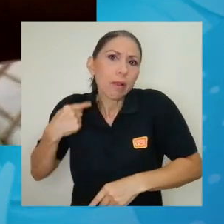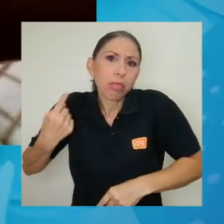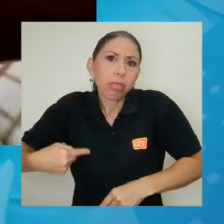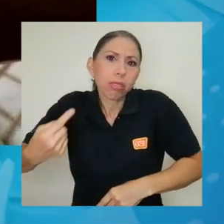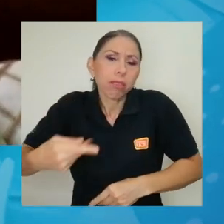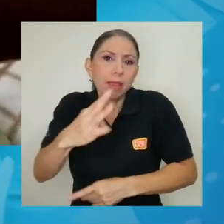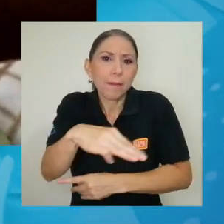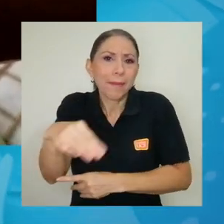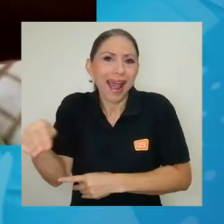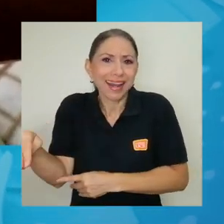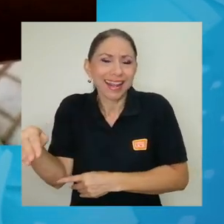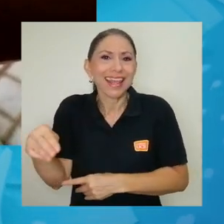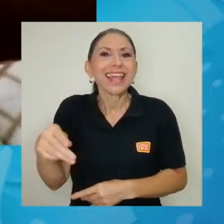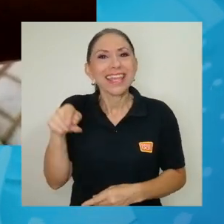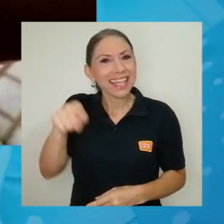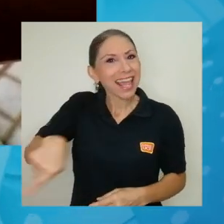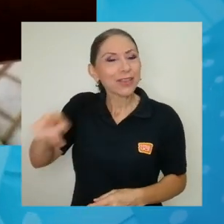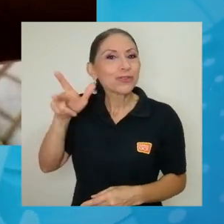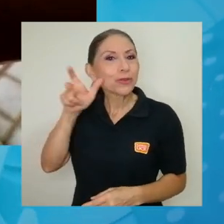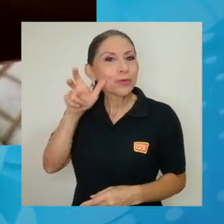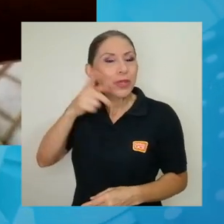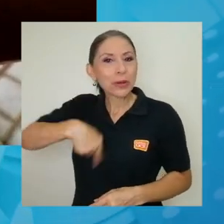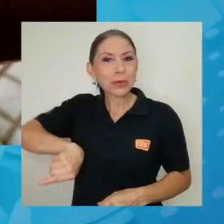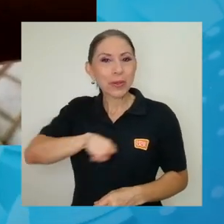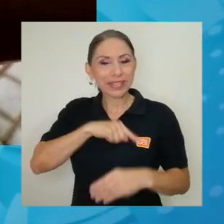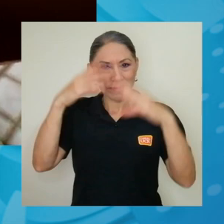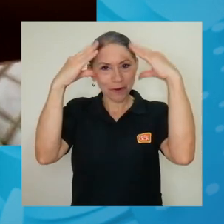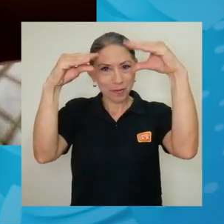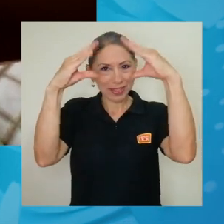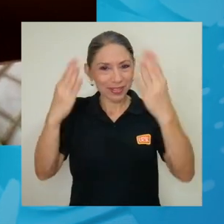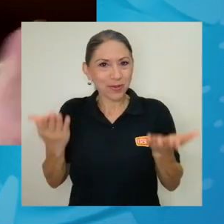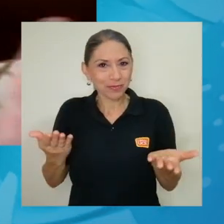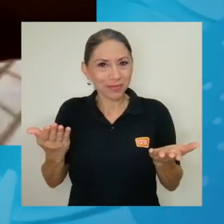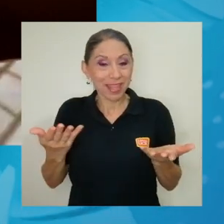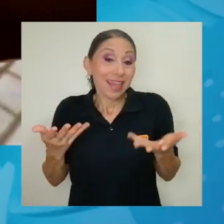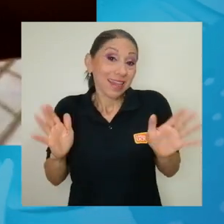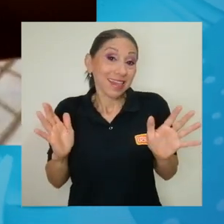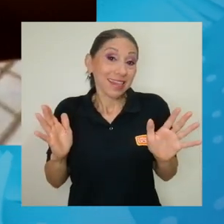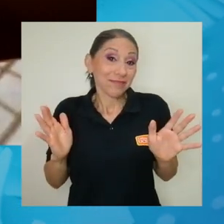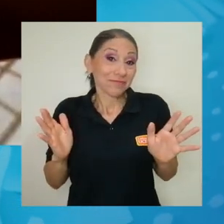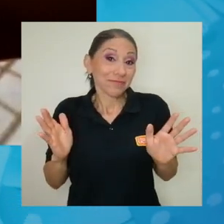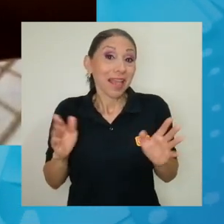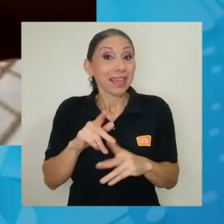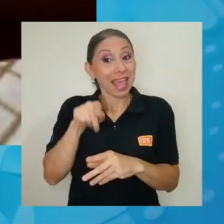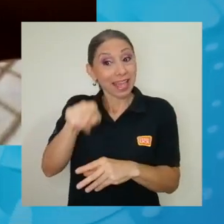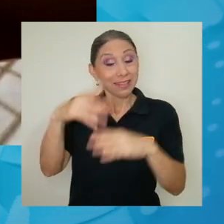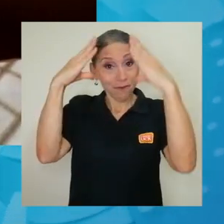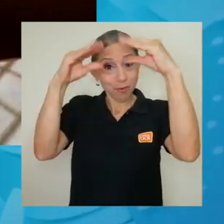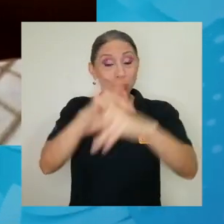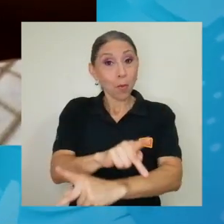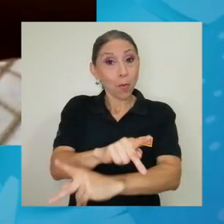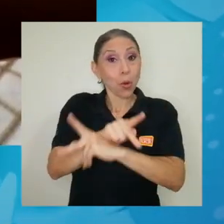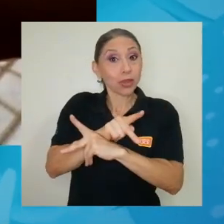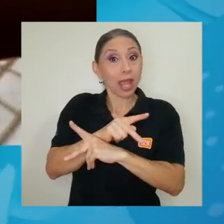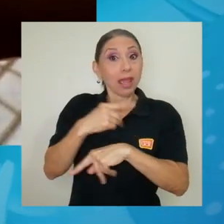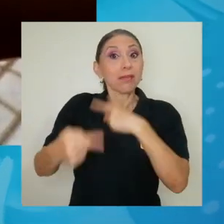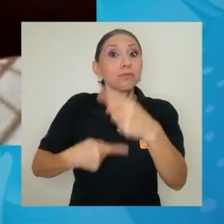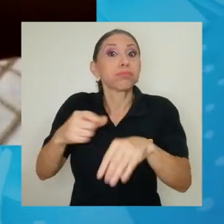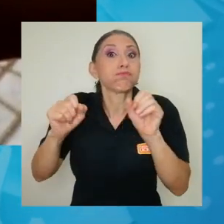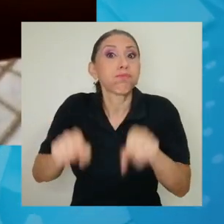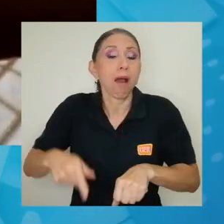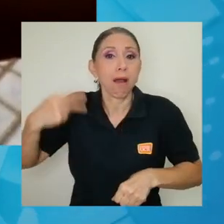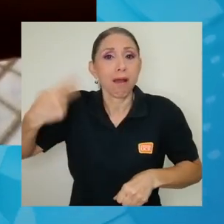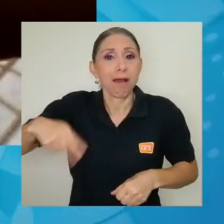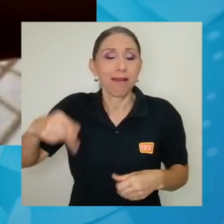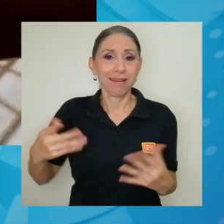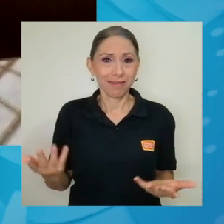de alguna manera u otra oyen nuestra información y que de hecho los protege de los riesgos que